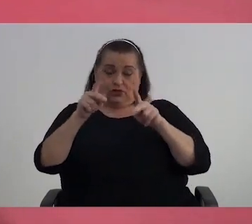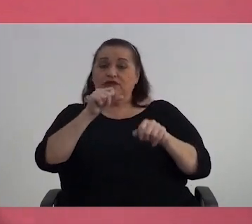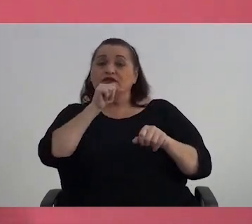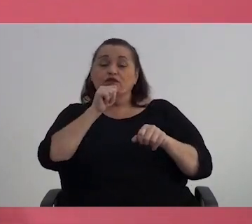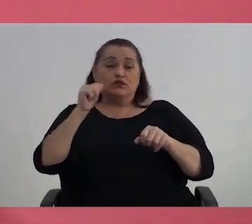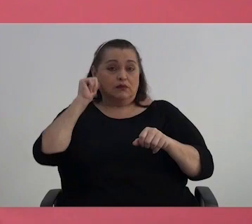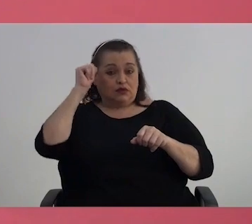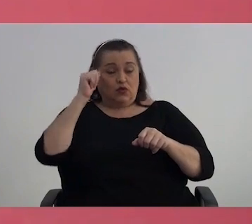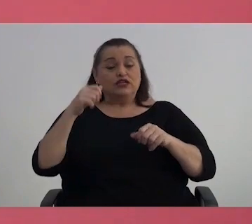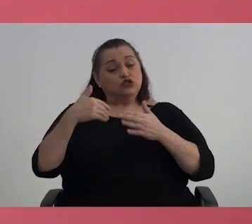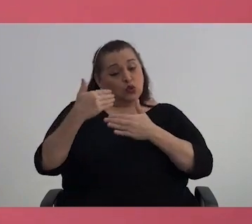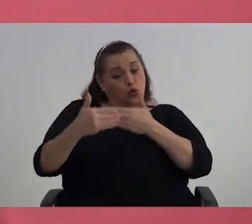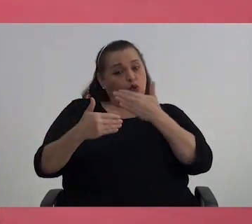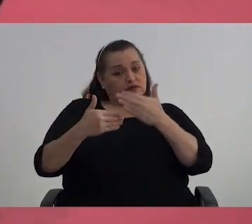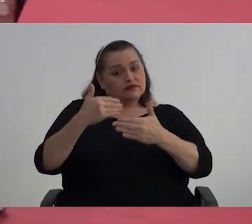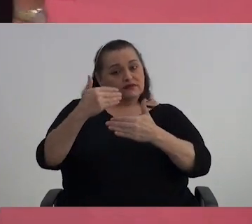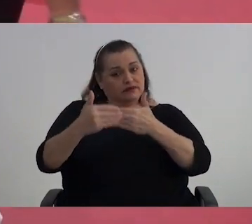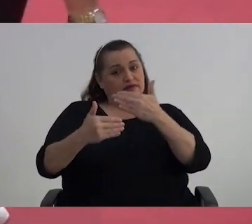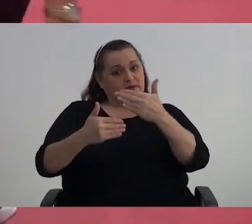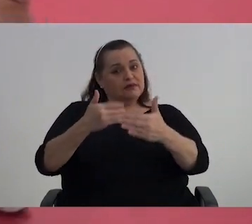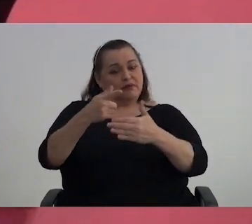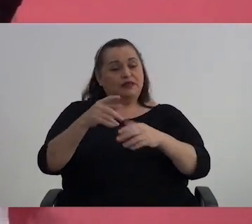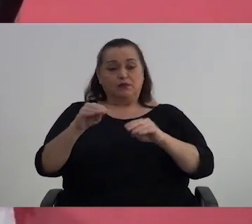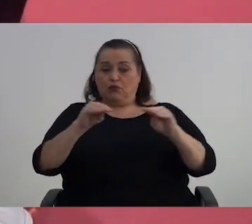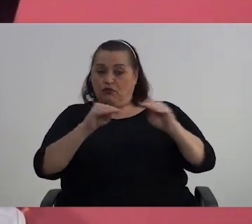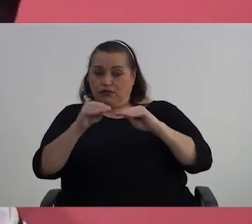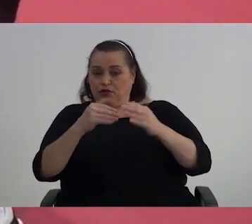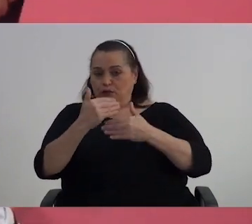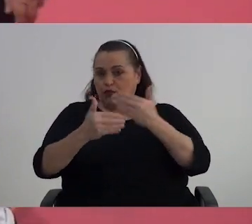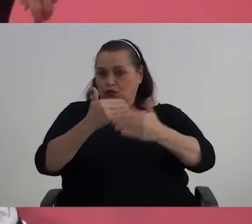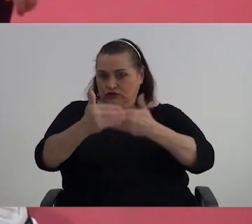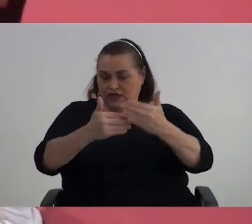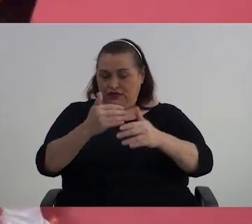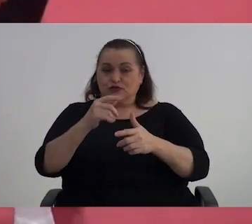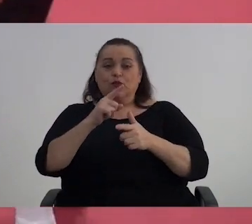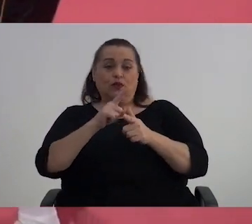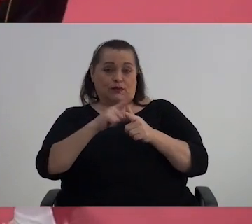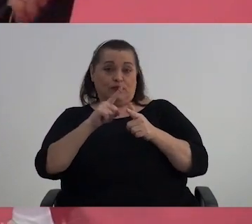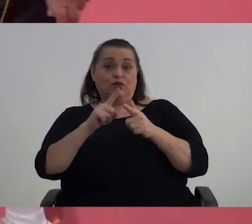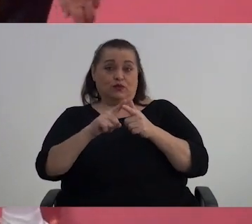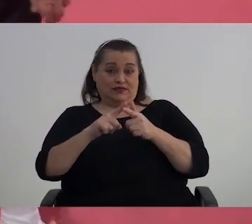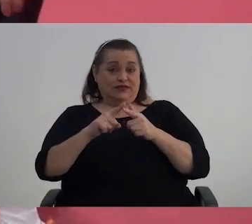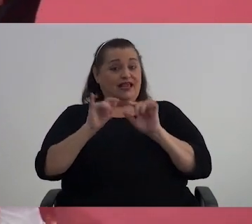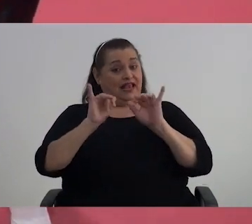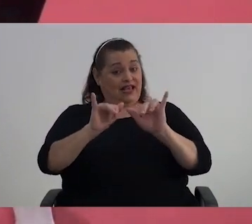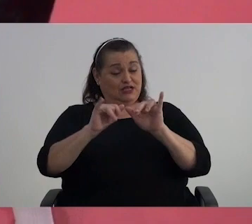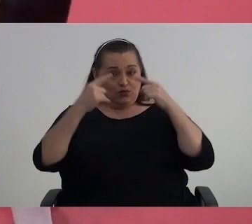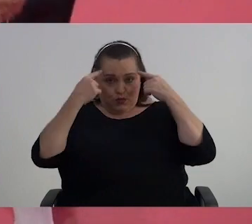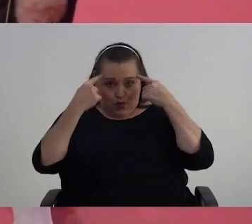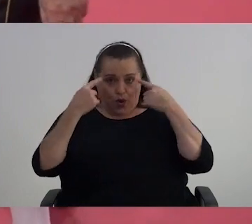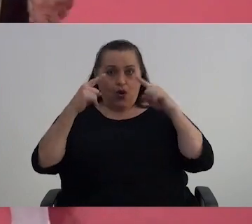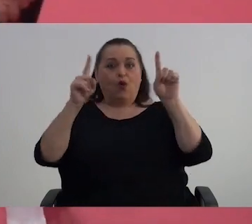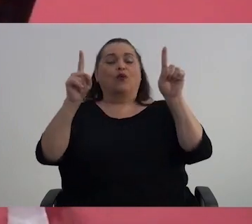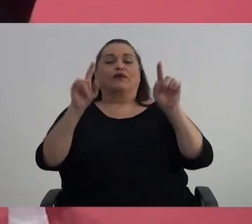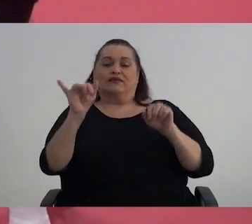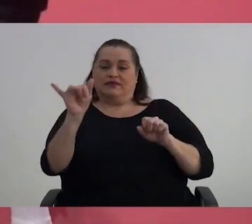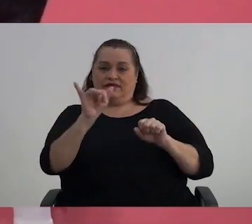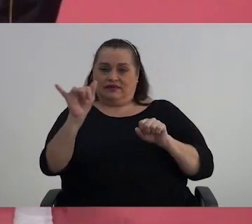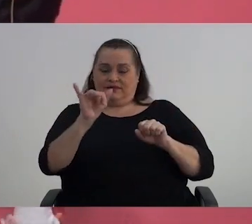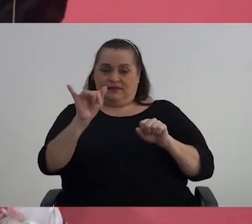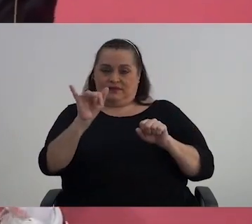estar constantemente en ese proceso. Entonces, con eso pues logramos también